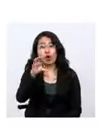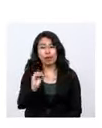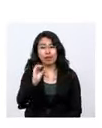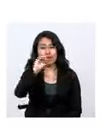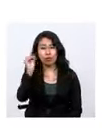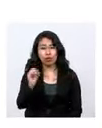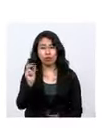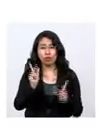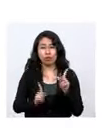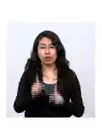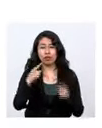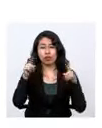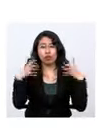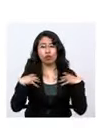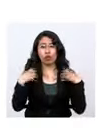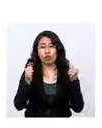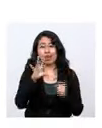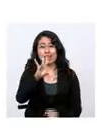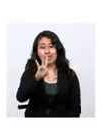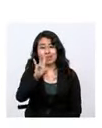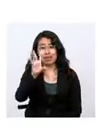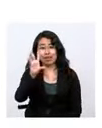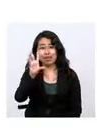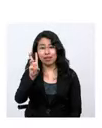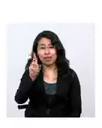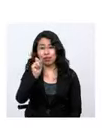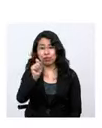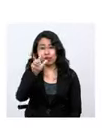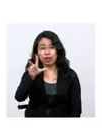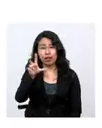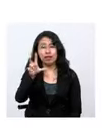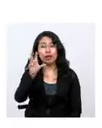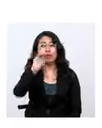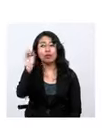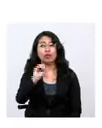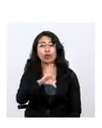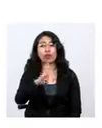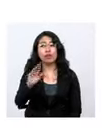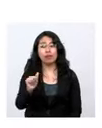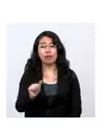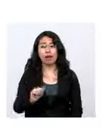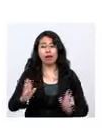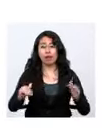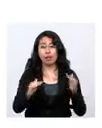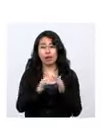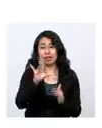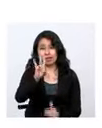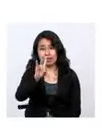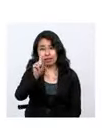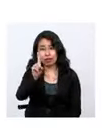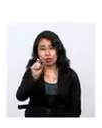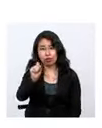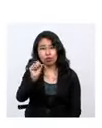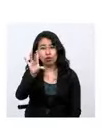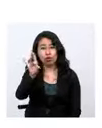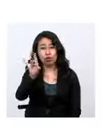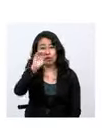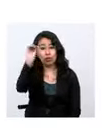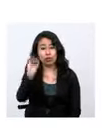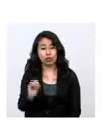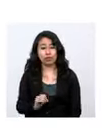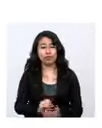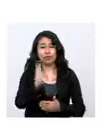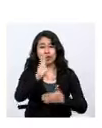Santa Cruz, 76.3% en Cochabamba, en La Paz, 71.8%, en